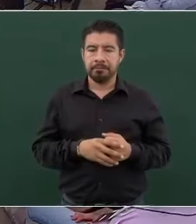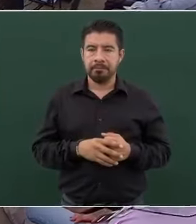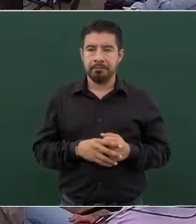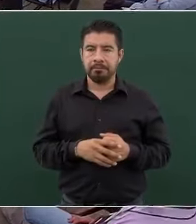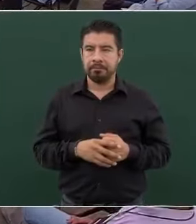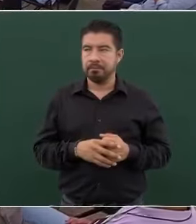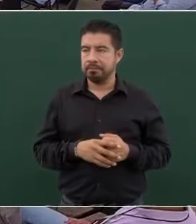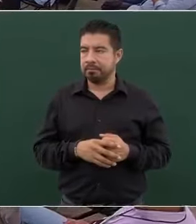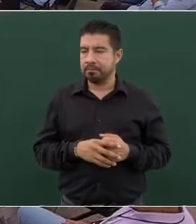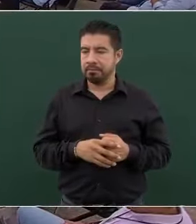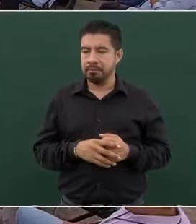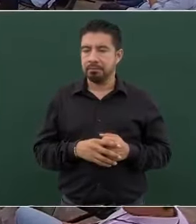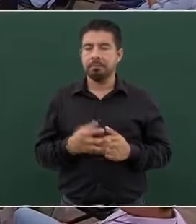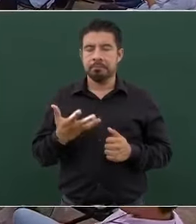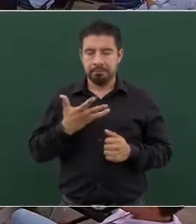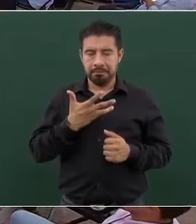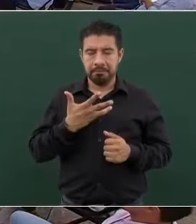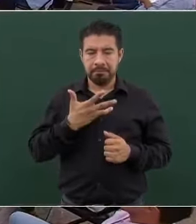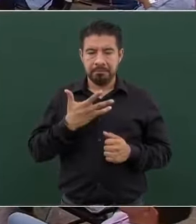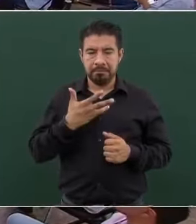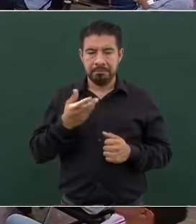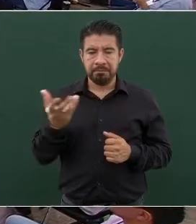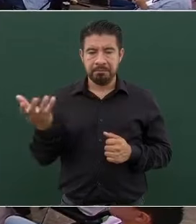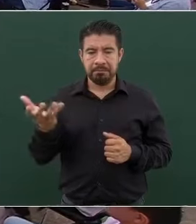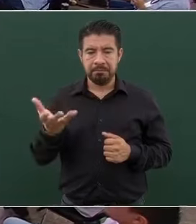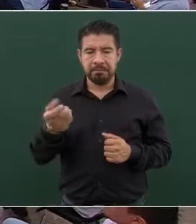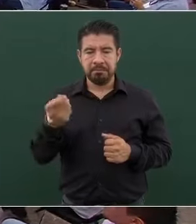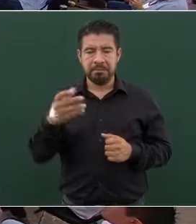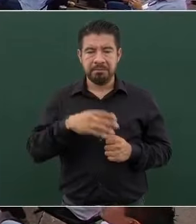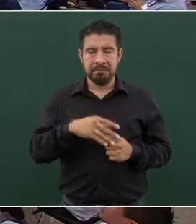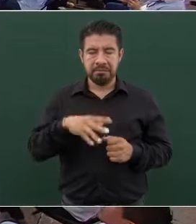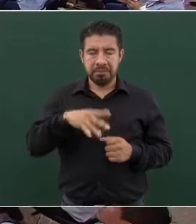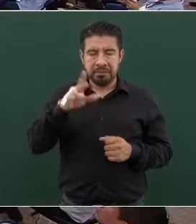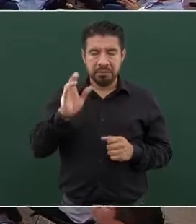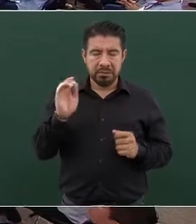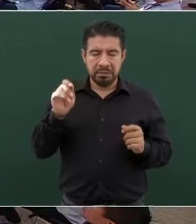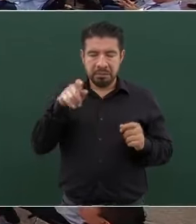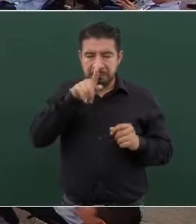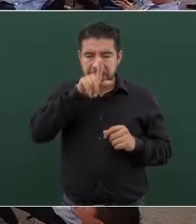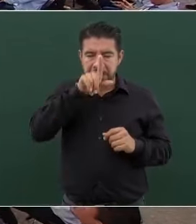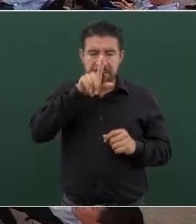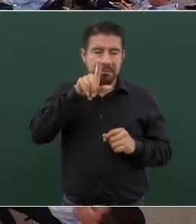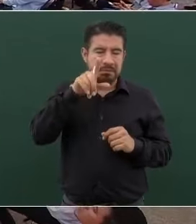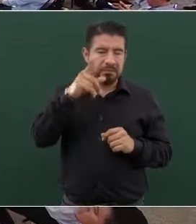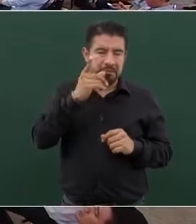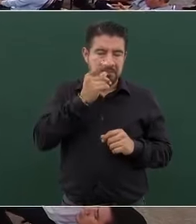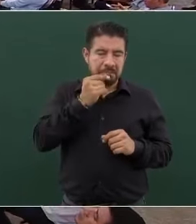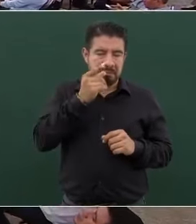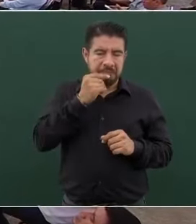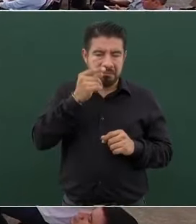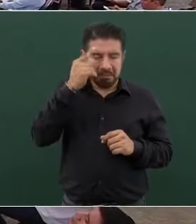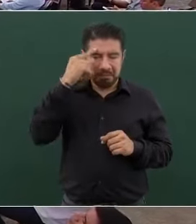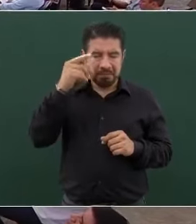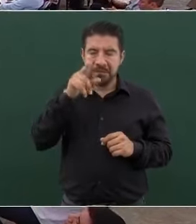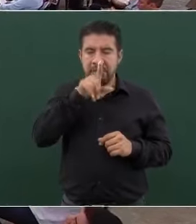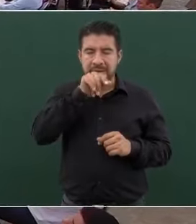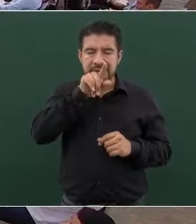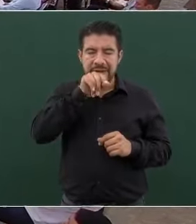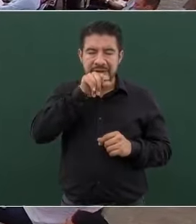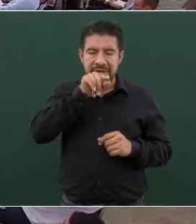Es temporada de sopilotes, pero sí estamos pendientes. Por ejemplo,